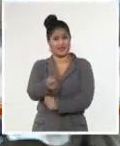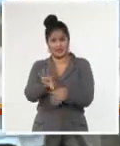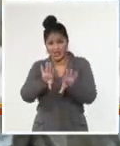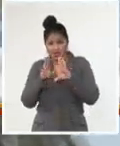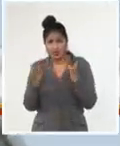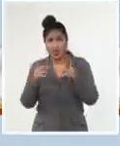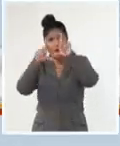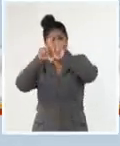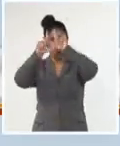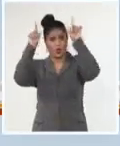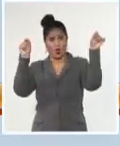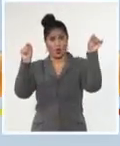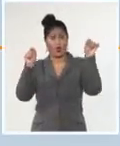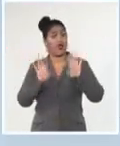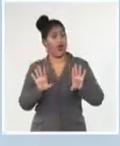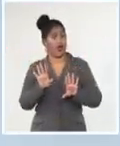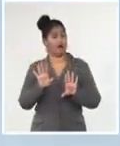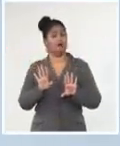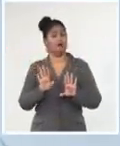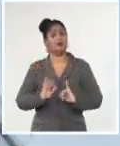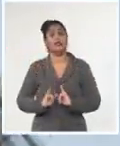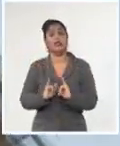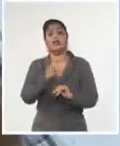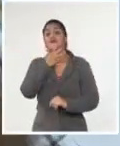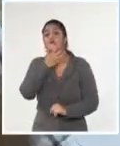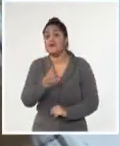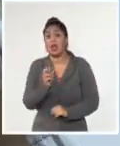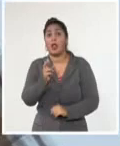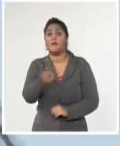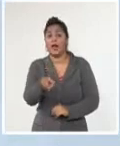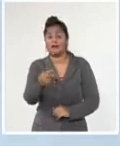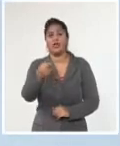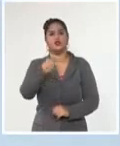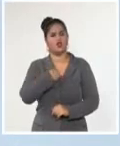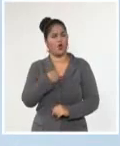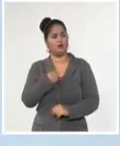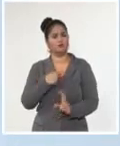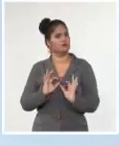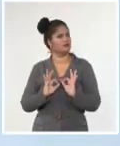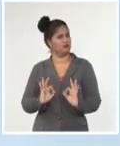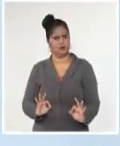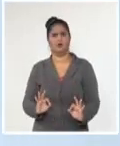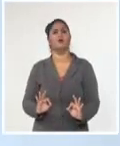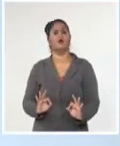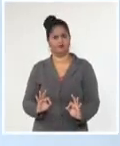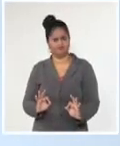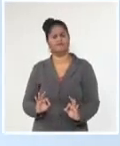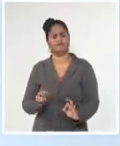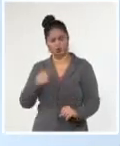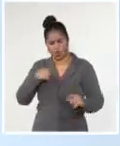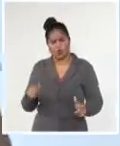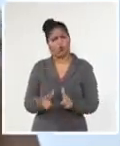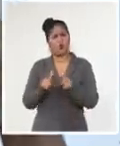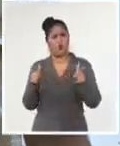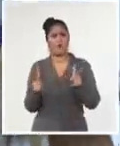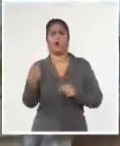Hicieron un llamado de Fidel. Como yo era un maestro en revolución, ¿qué tenía que hacer?